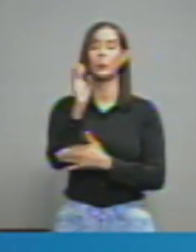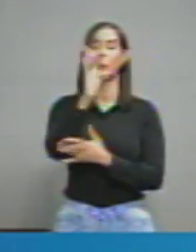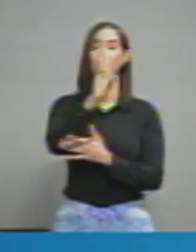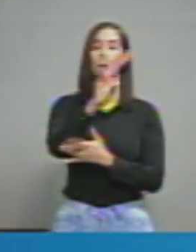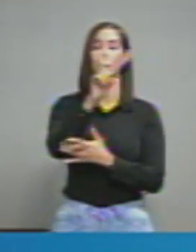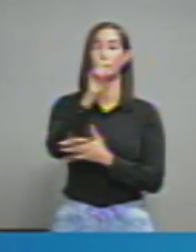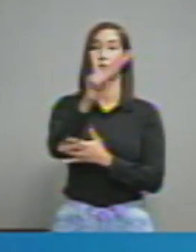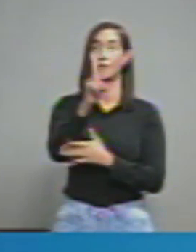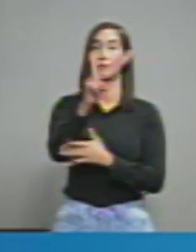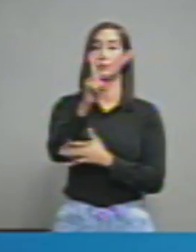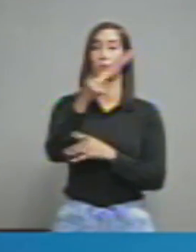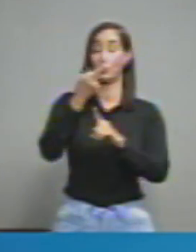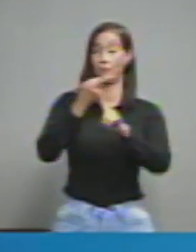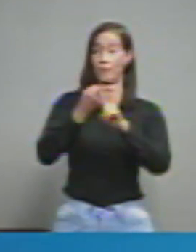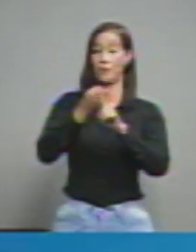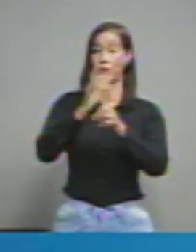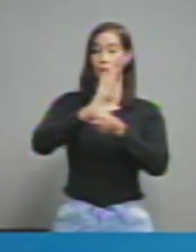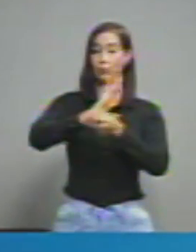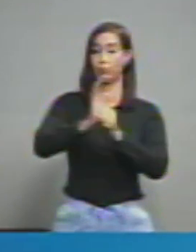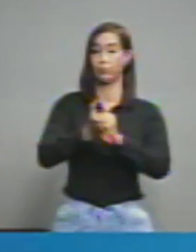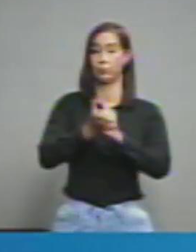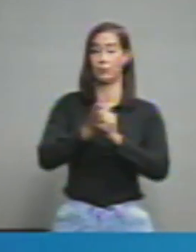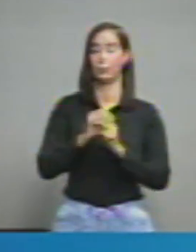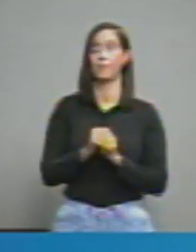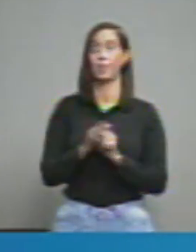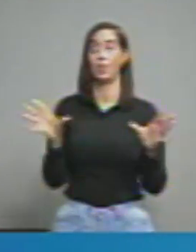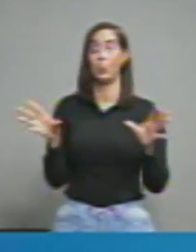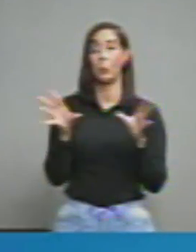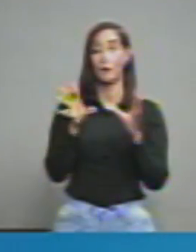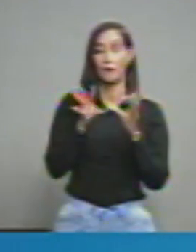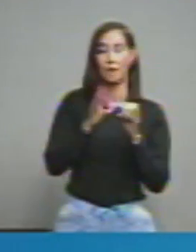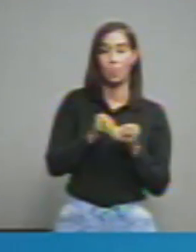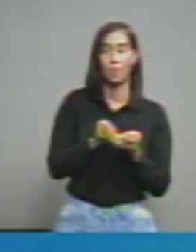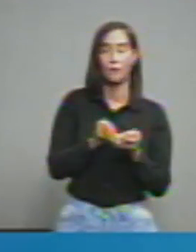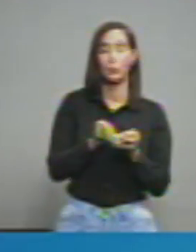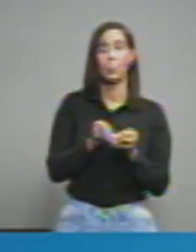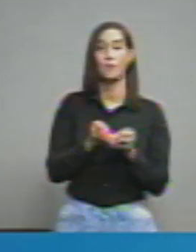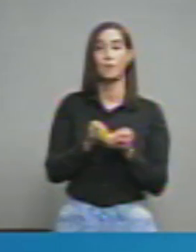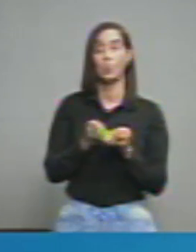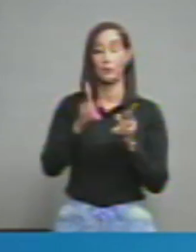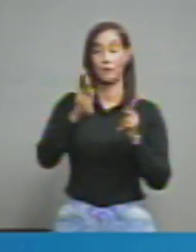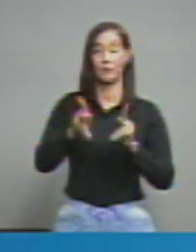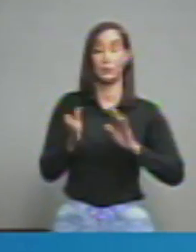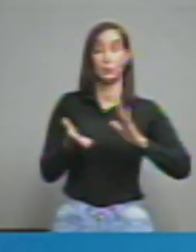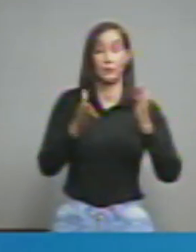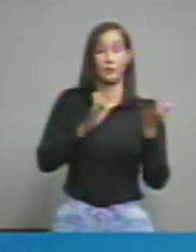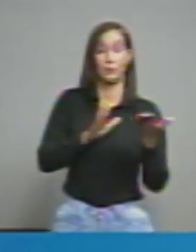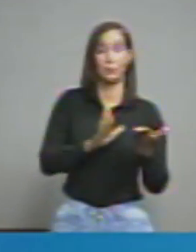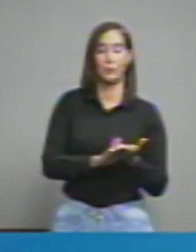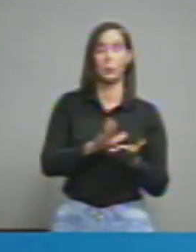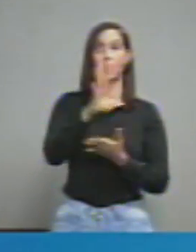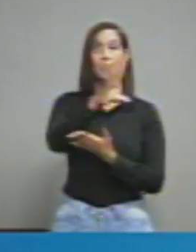registrado el total acumulado de fallecimientos